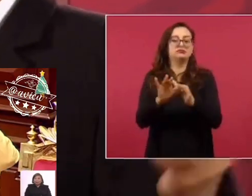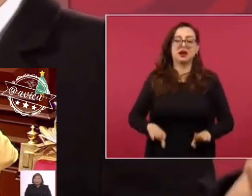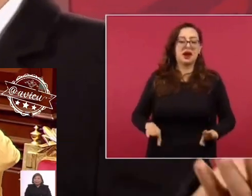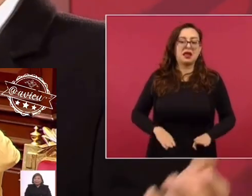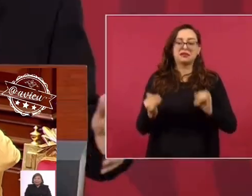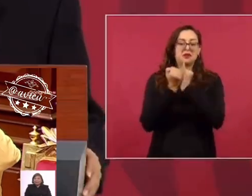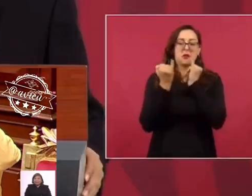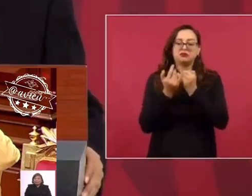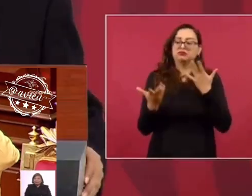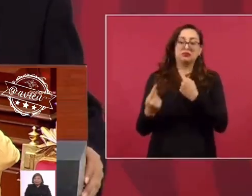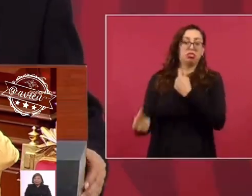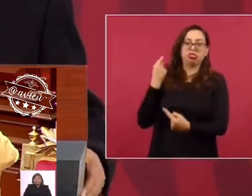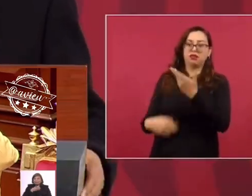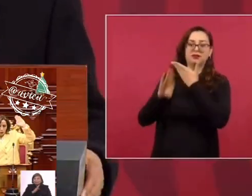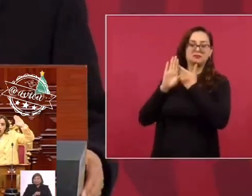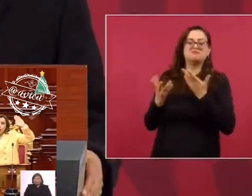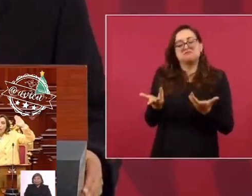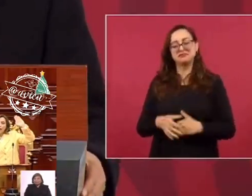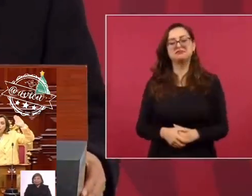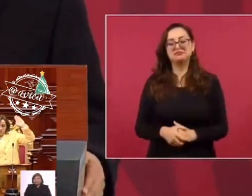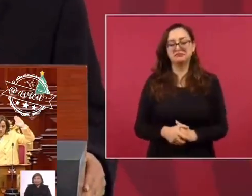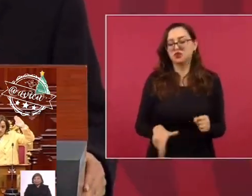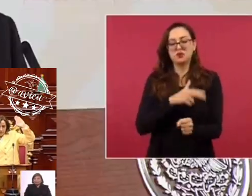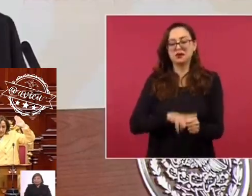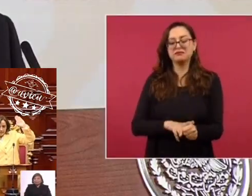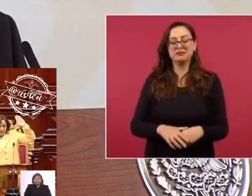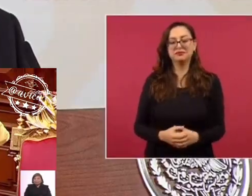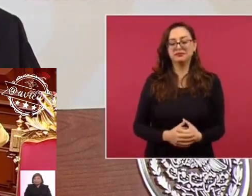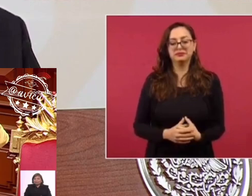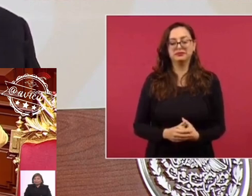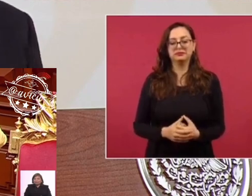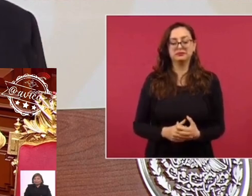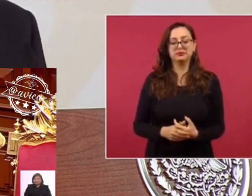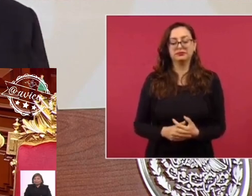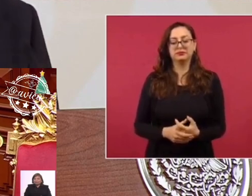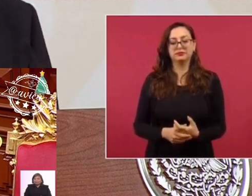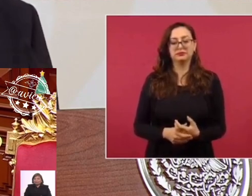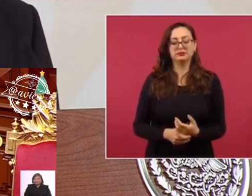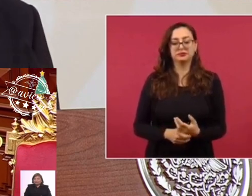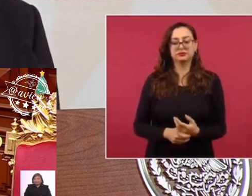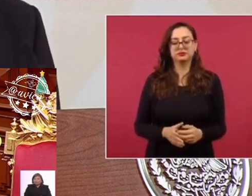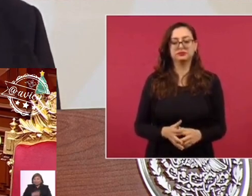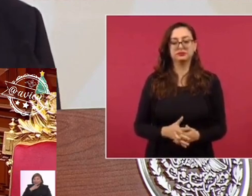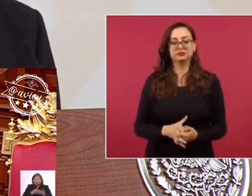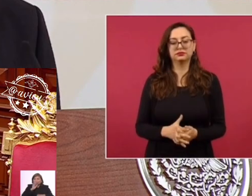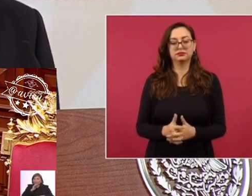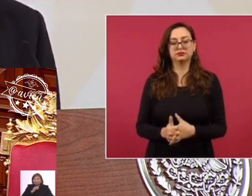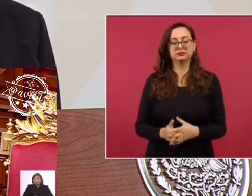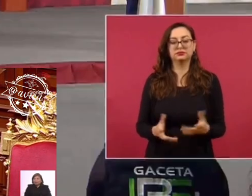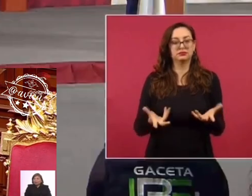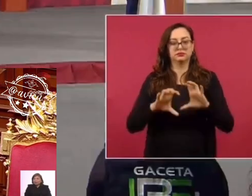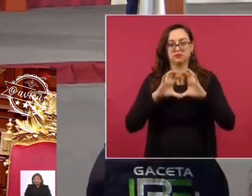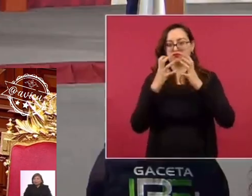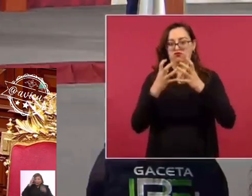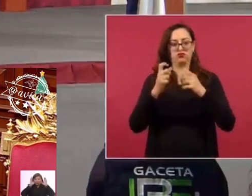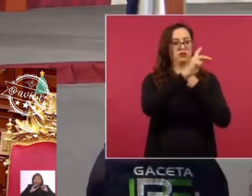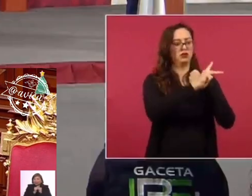pues saben muy bien. Además, si hay una injusticia en cualquier lugar del mundo, ni modo,